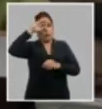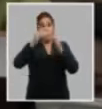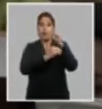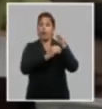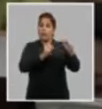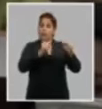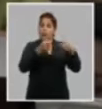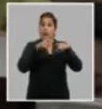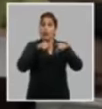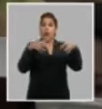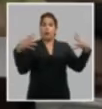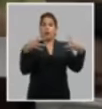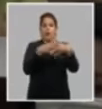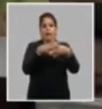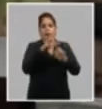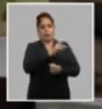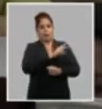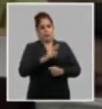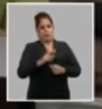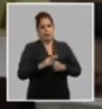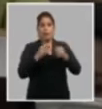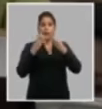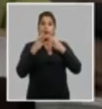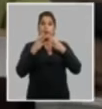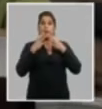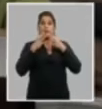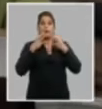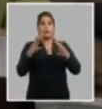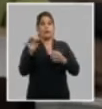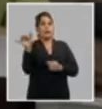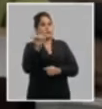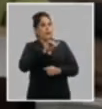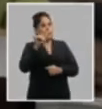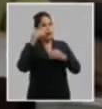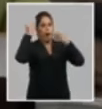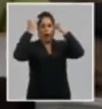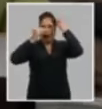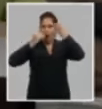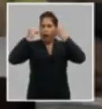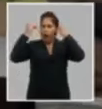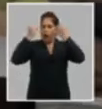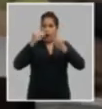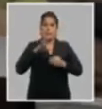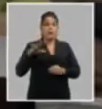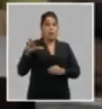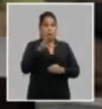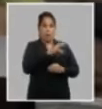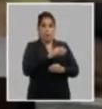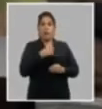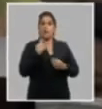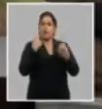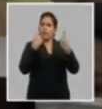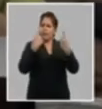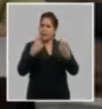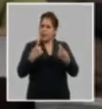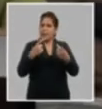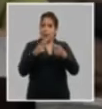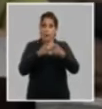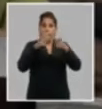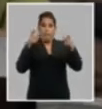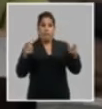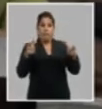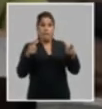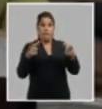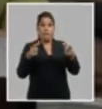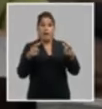fortaleza de la unidad revolucionaria es importante también destacar en el análisis que hacíamos la necesidad de ampliar